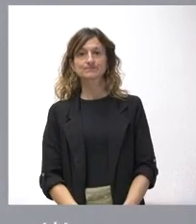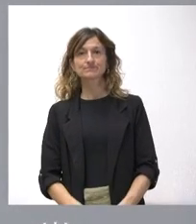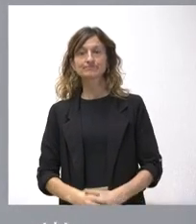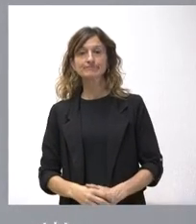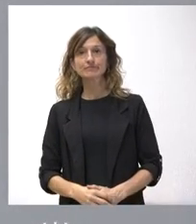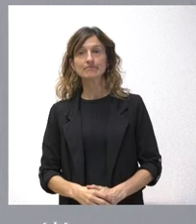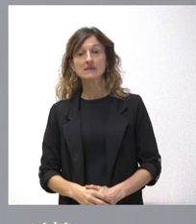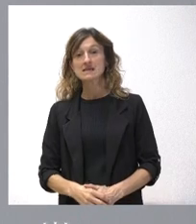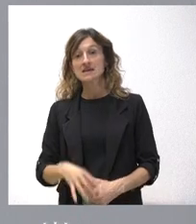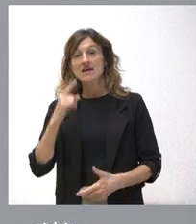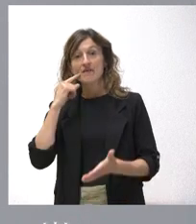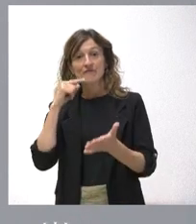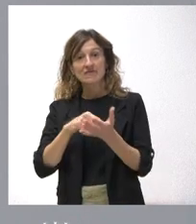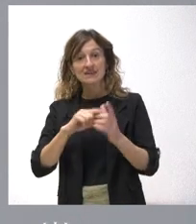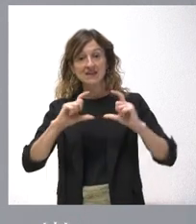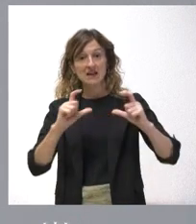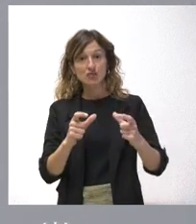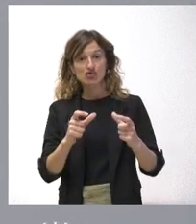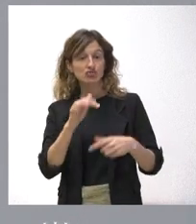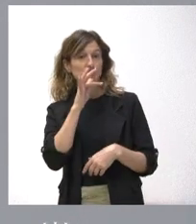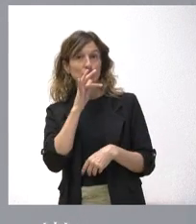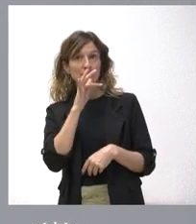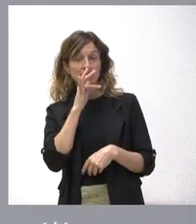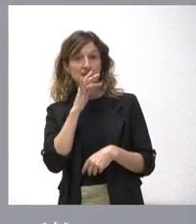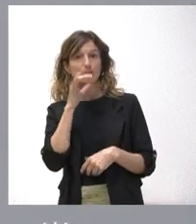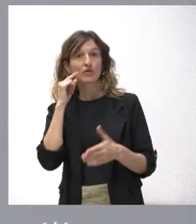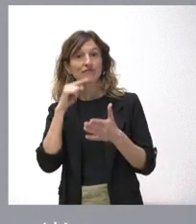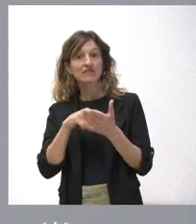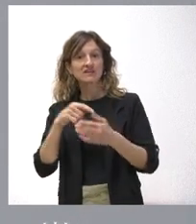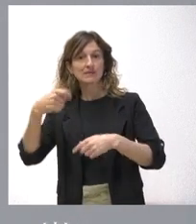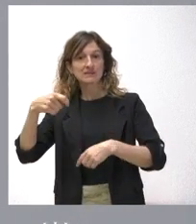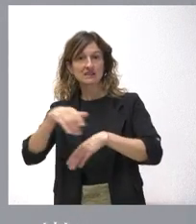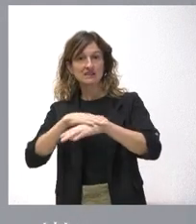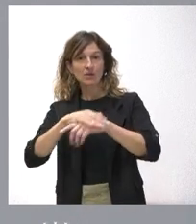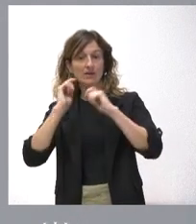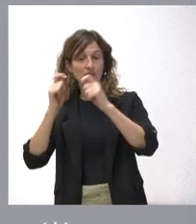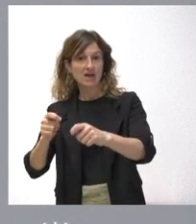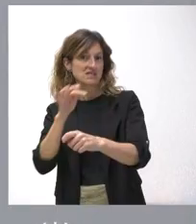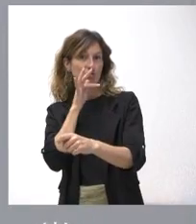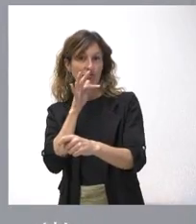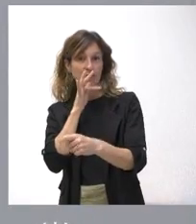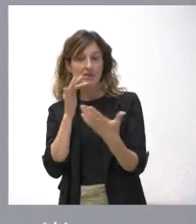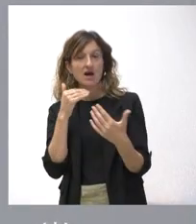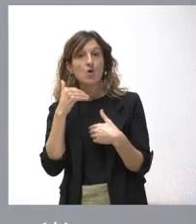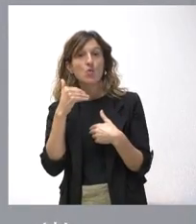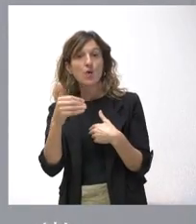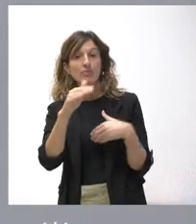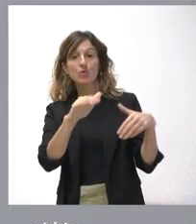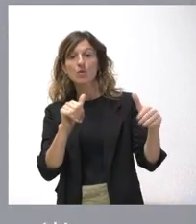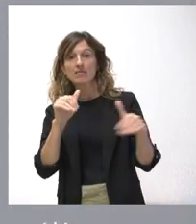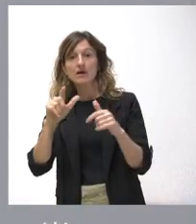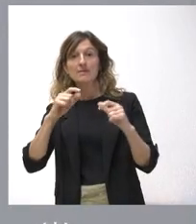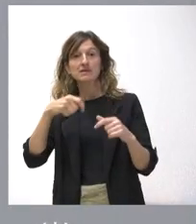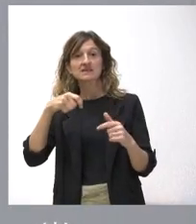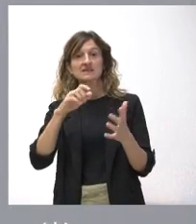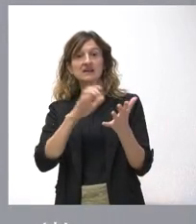Pues todavía no tenemos fecha para esa reunión bilateral. Lógicamente, la fecha la preguntará el presidente del Gobierno. Todavía no la ha puesto y no sabemos cuándo convocará al presidente de la Junta